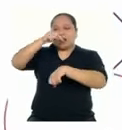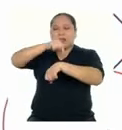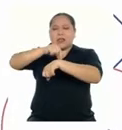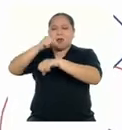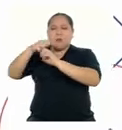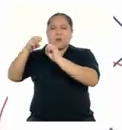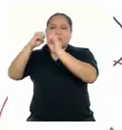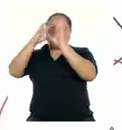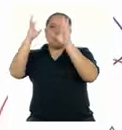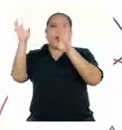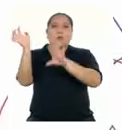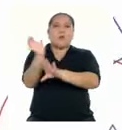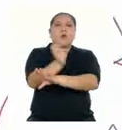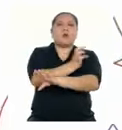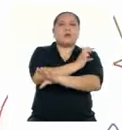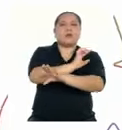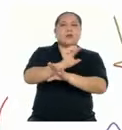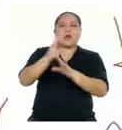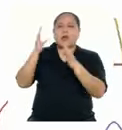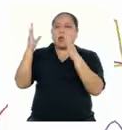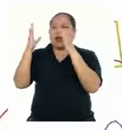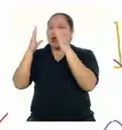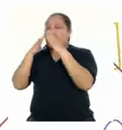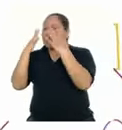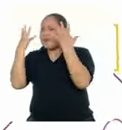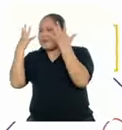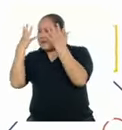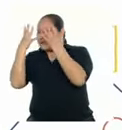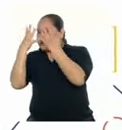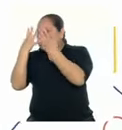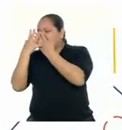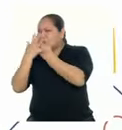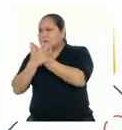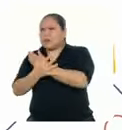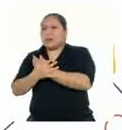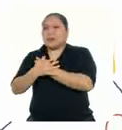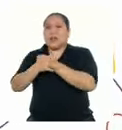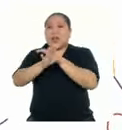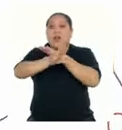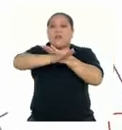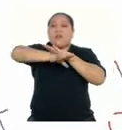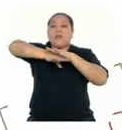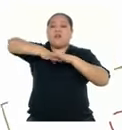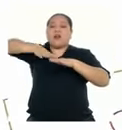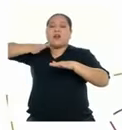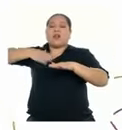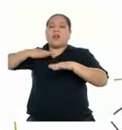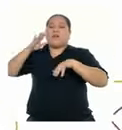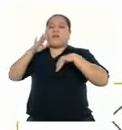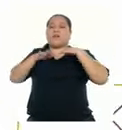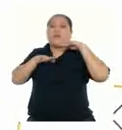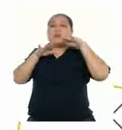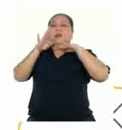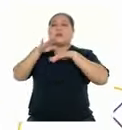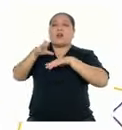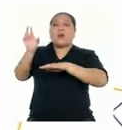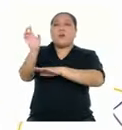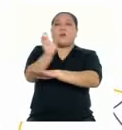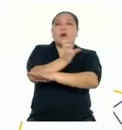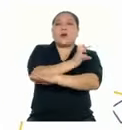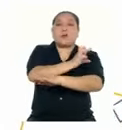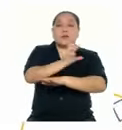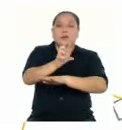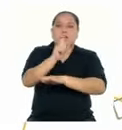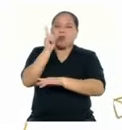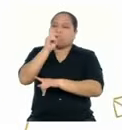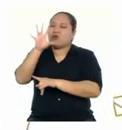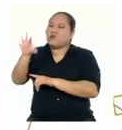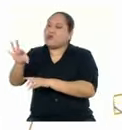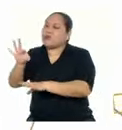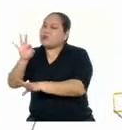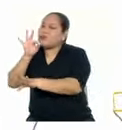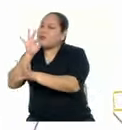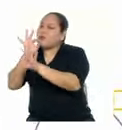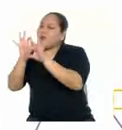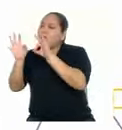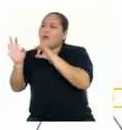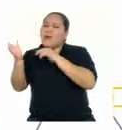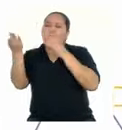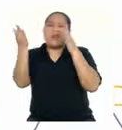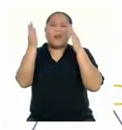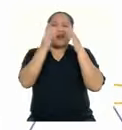Poesía, la casa umbría La de fuera de mi pisada Poesía, la aún no hallada